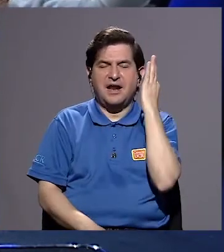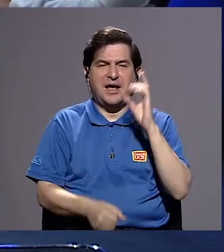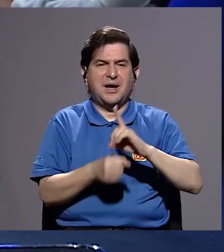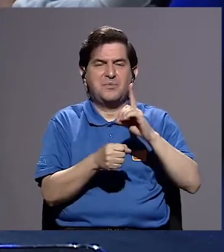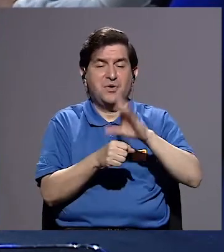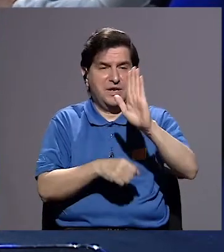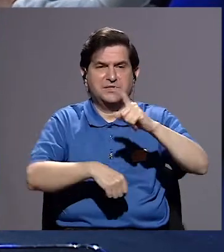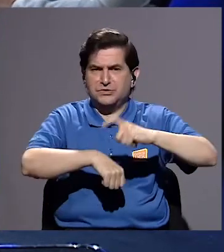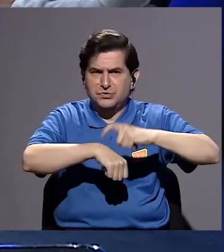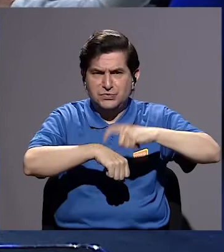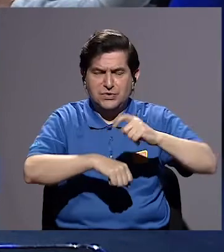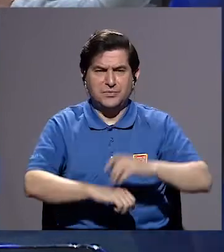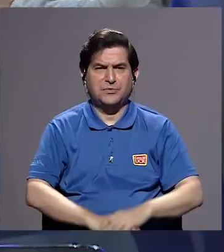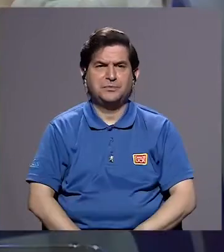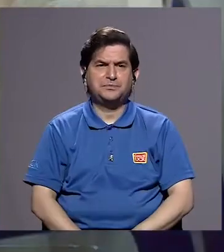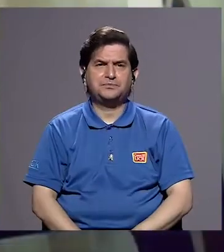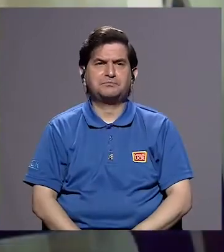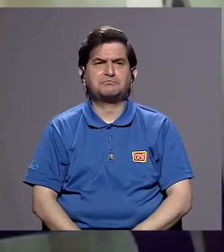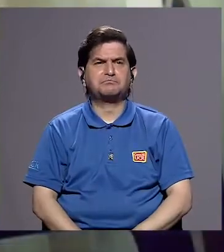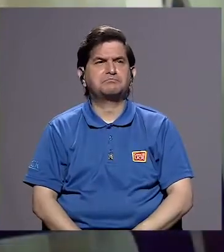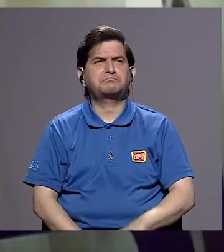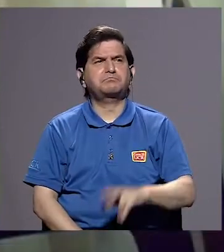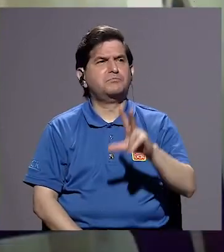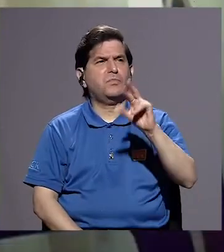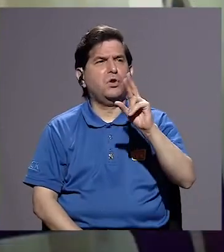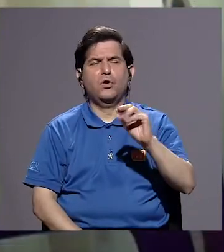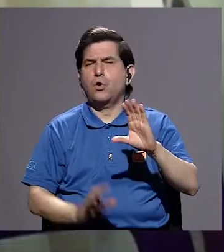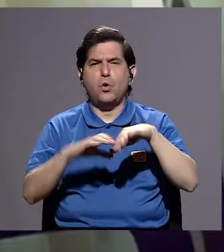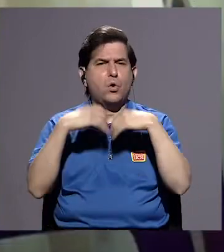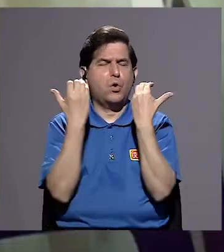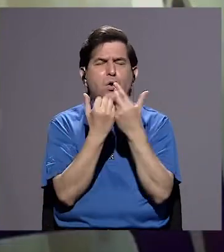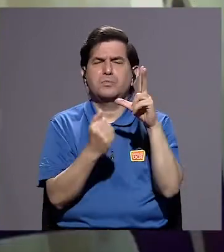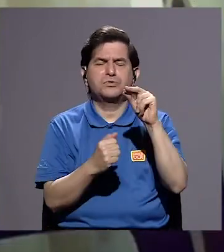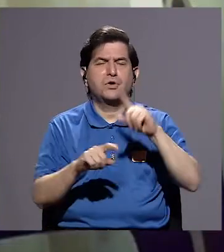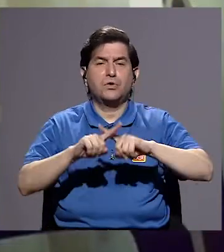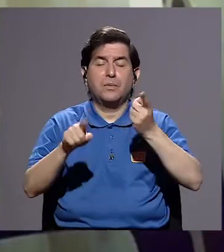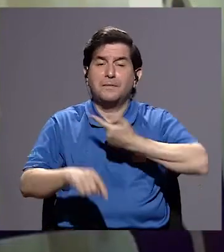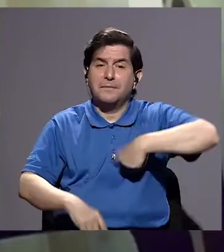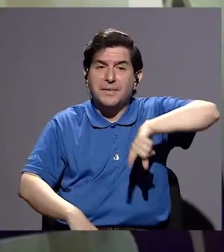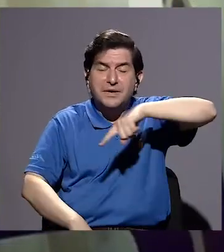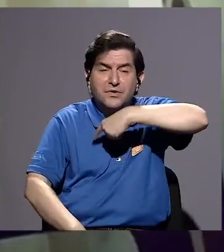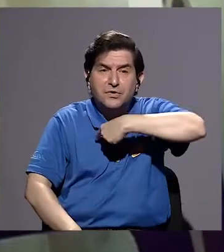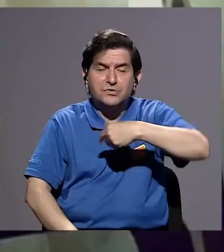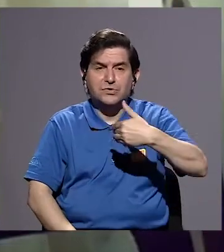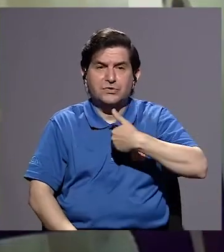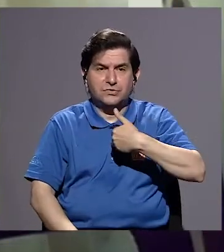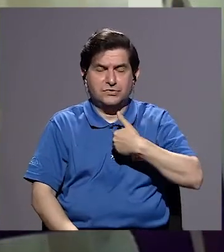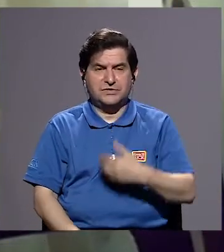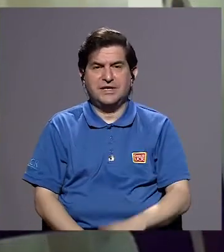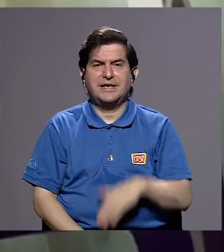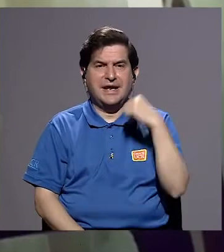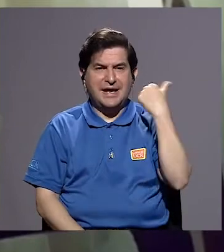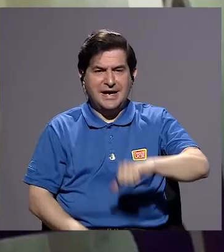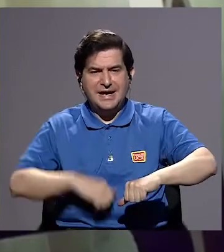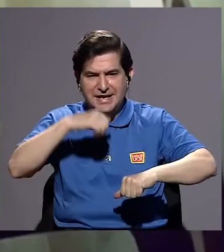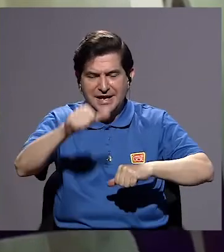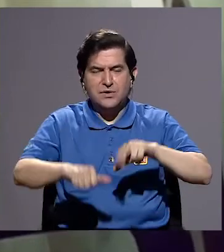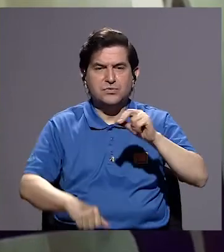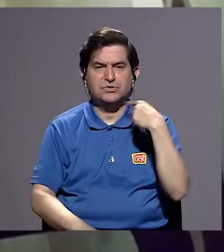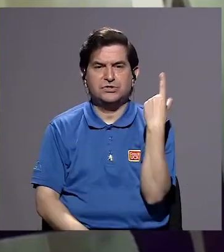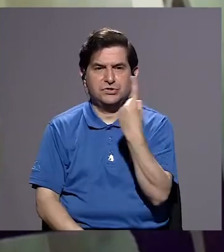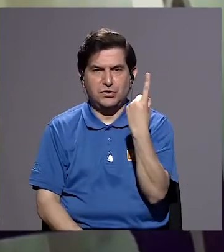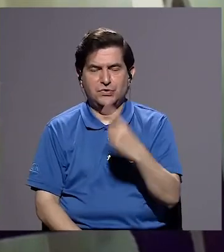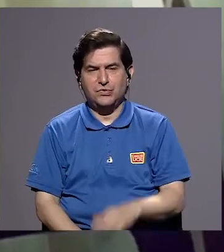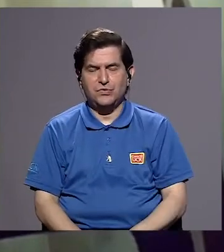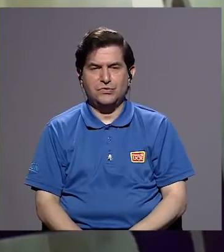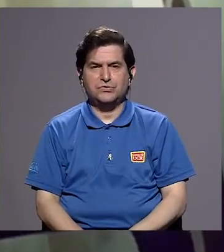en su momento? Bueno, no, no hay ninguna comisión. Lo que pasa es que nosotros tenemos de luchar para